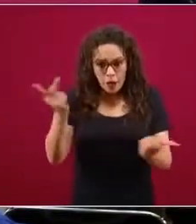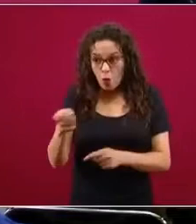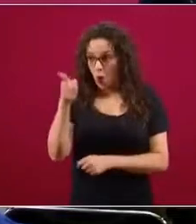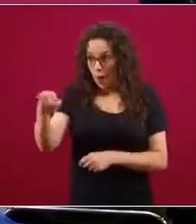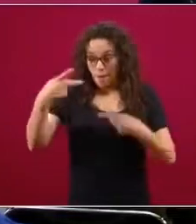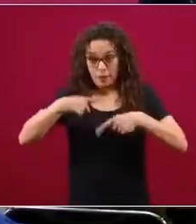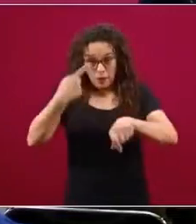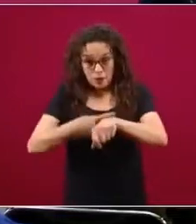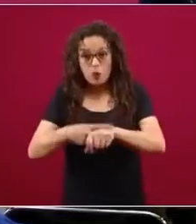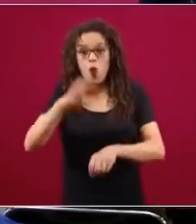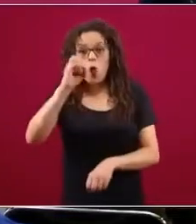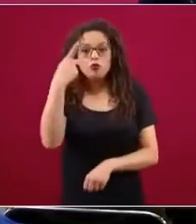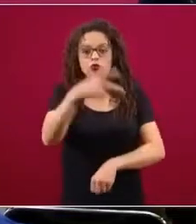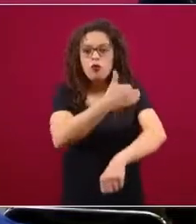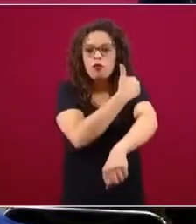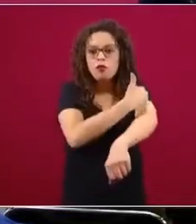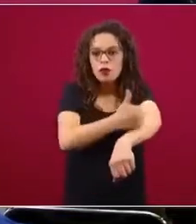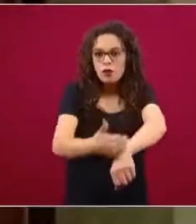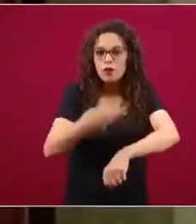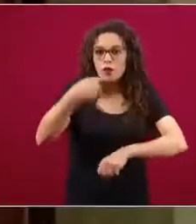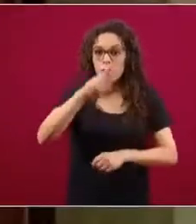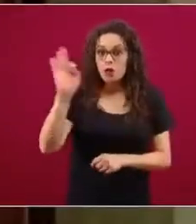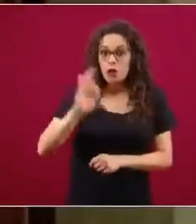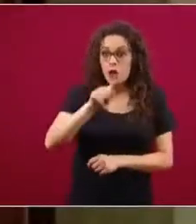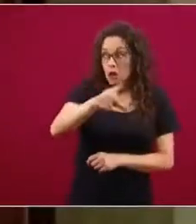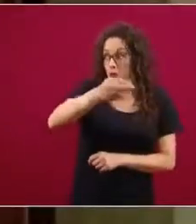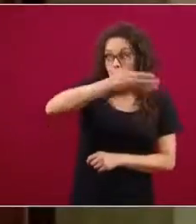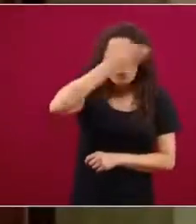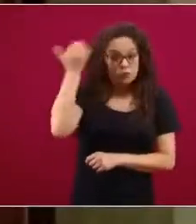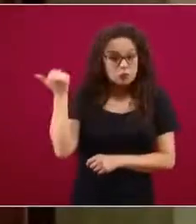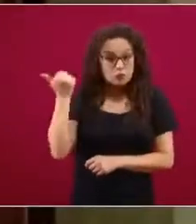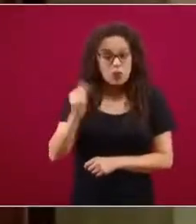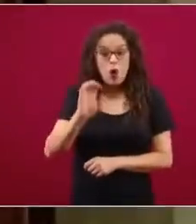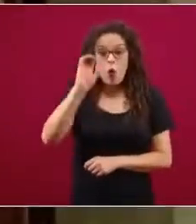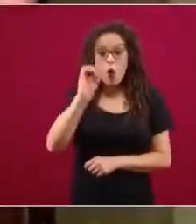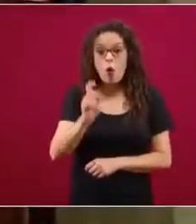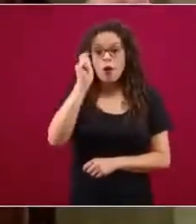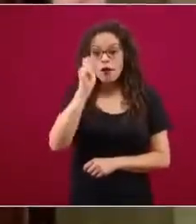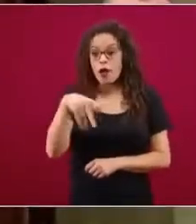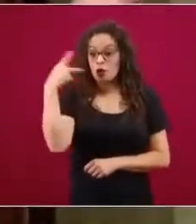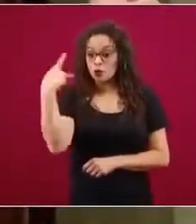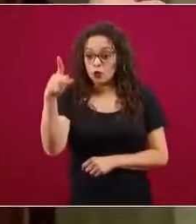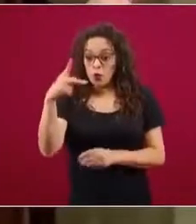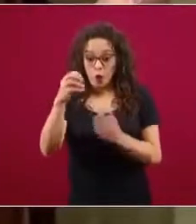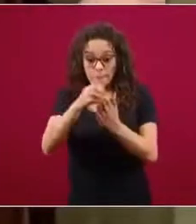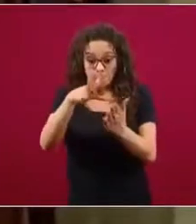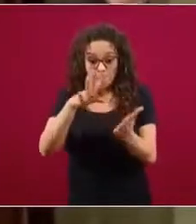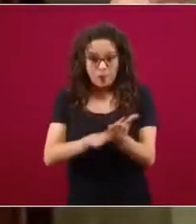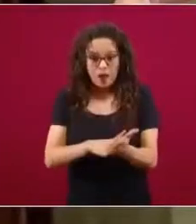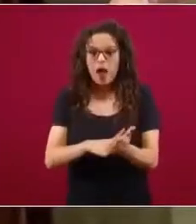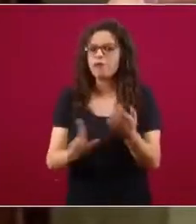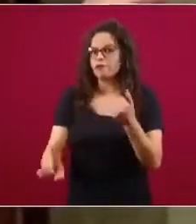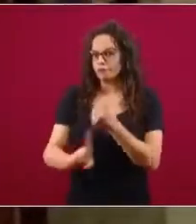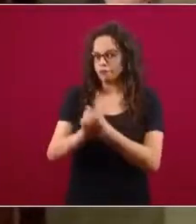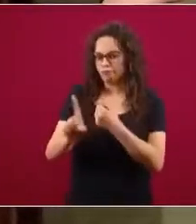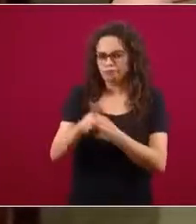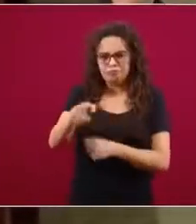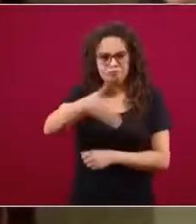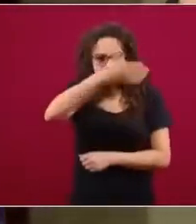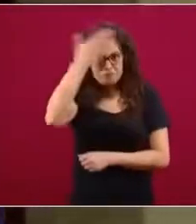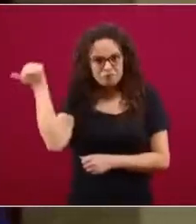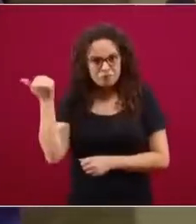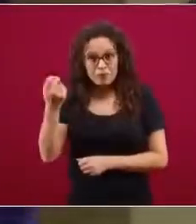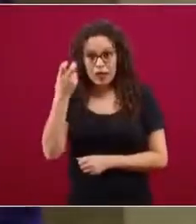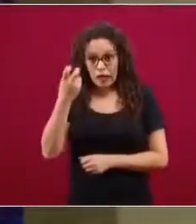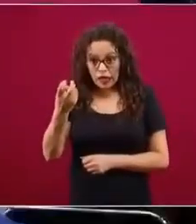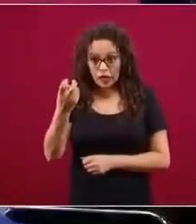y puede ser que no se sepan con el diagnóstico o puede haber problemas de subreporte. Entonces, también estas asociaciones en general se consideran